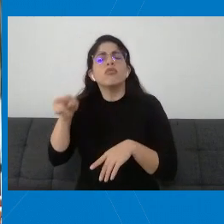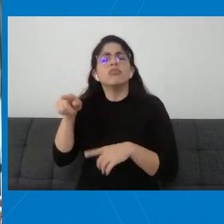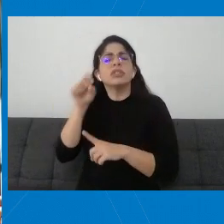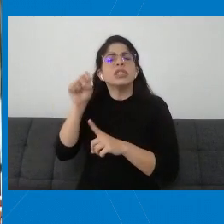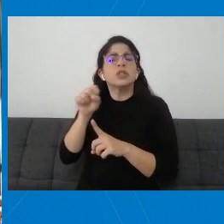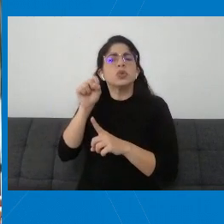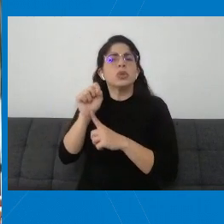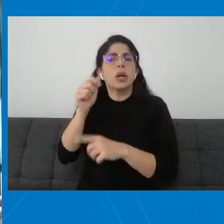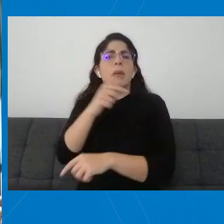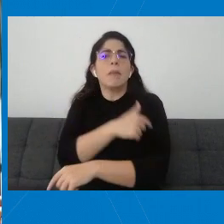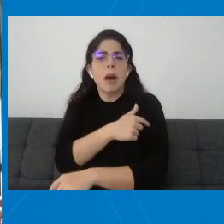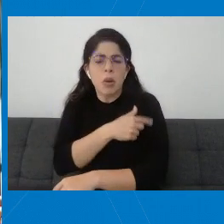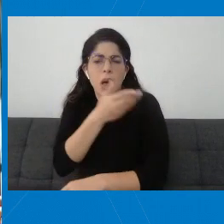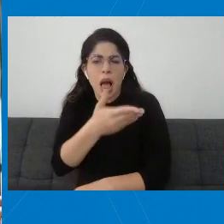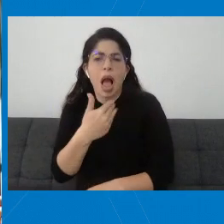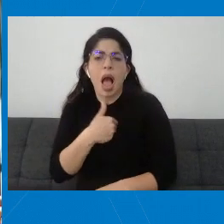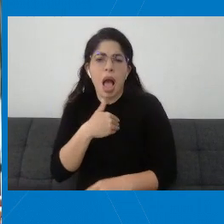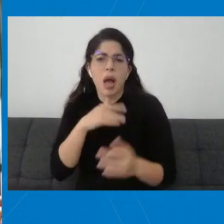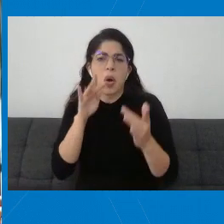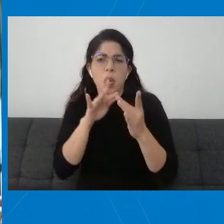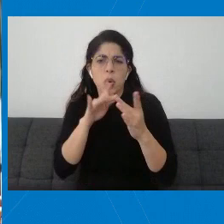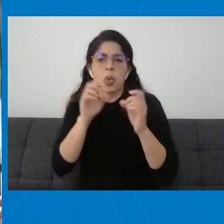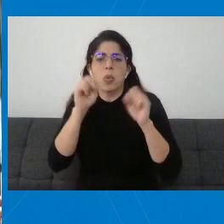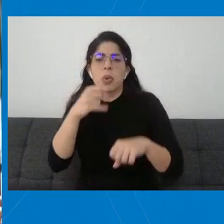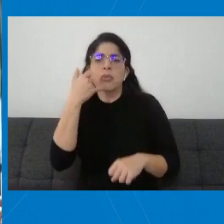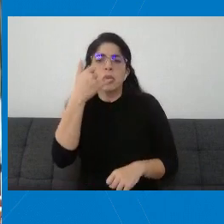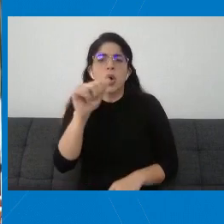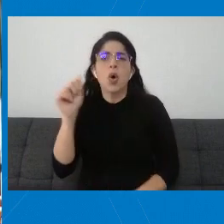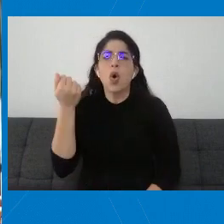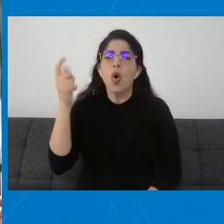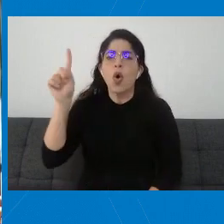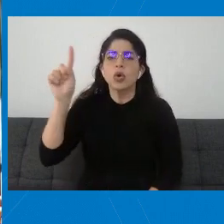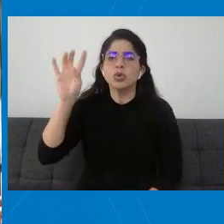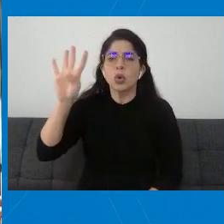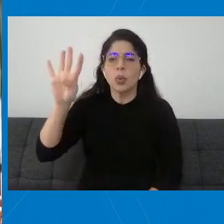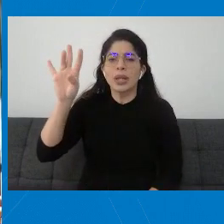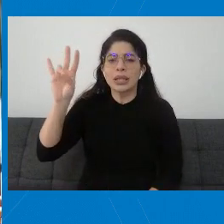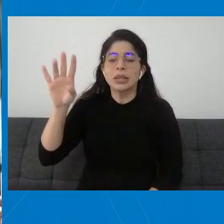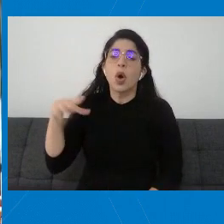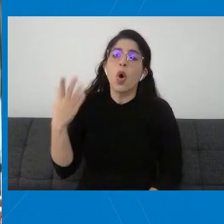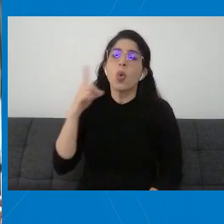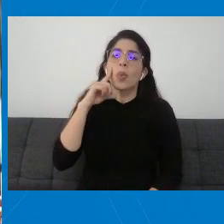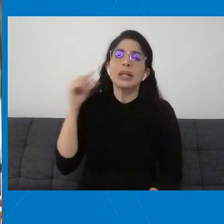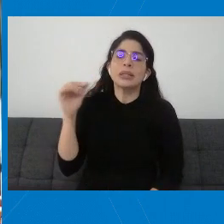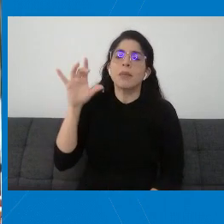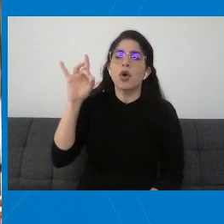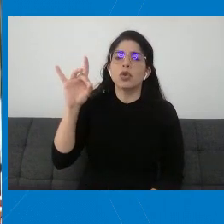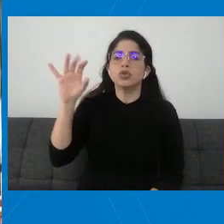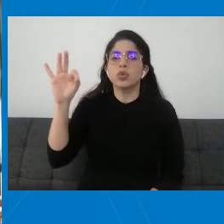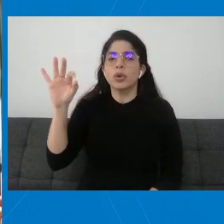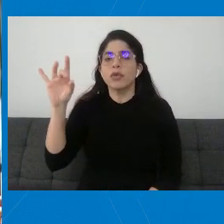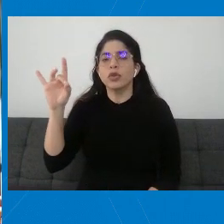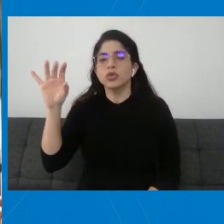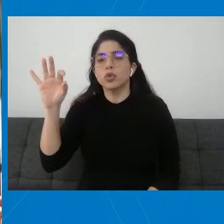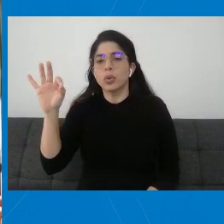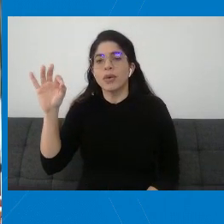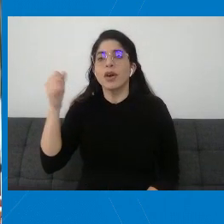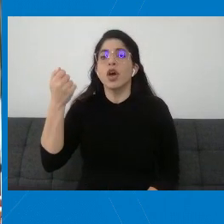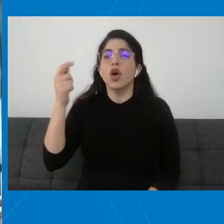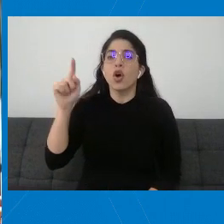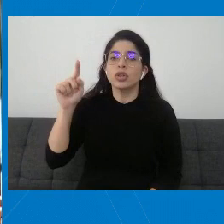sentido, se puede acudir a la línea 1147, al WhatsApp 89891147,